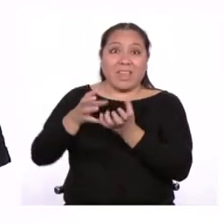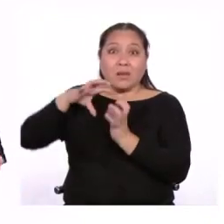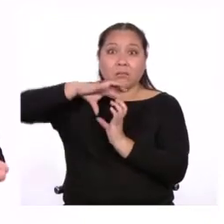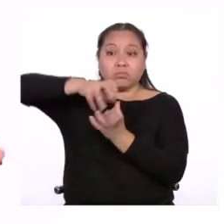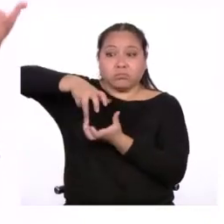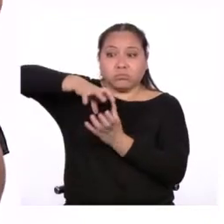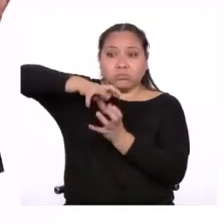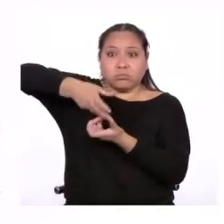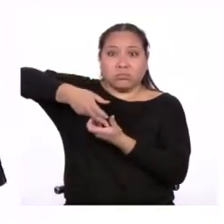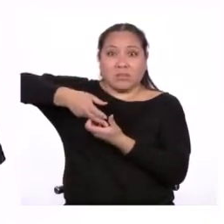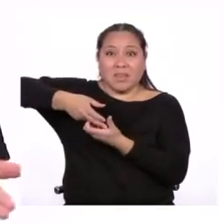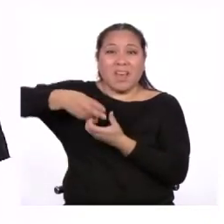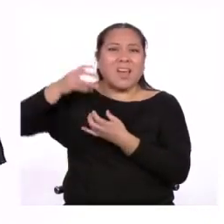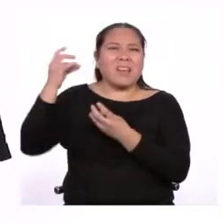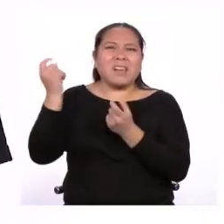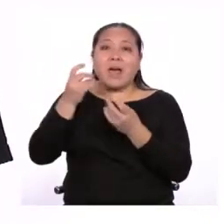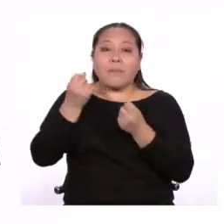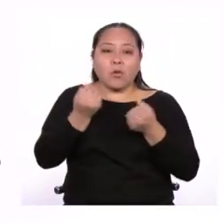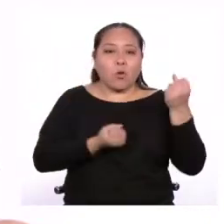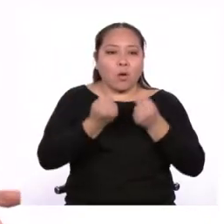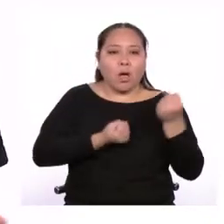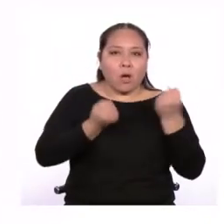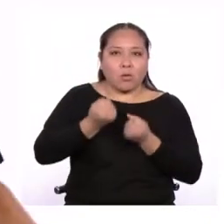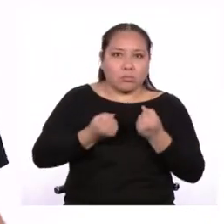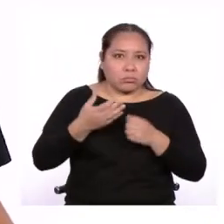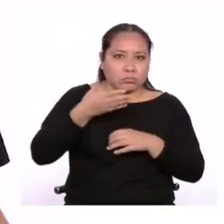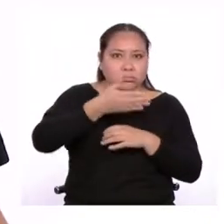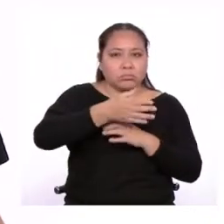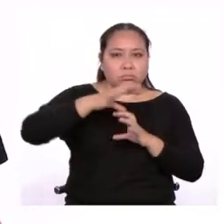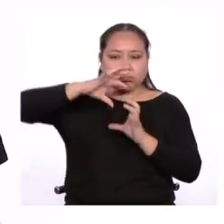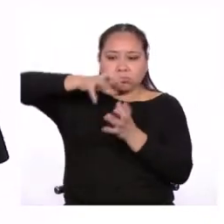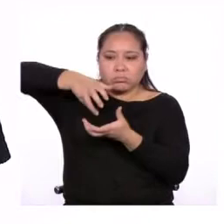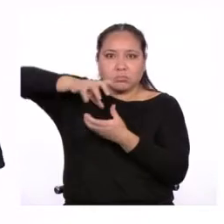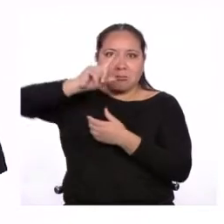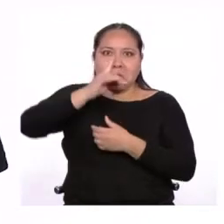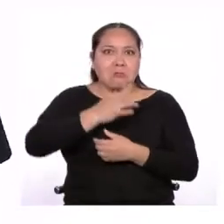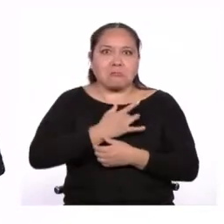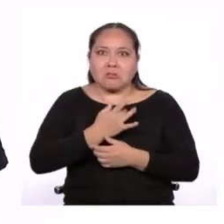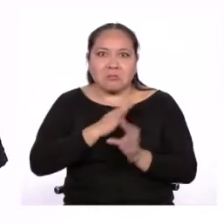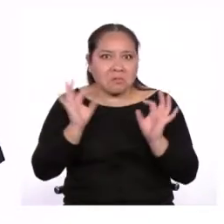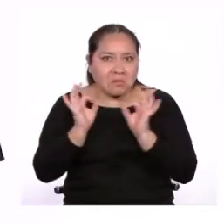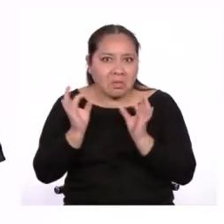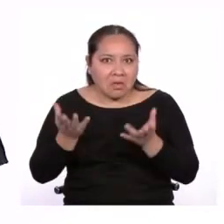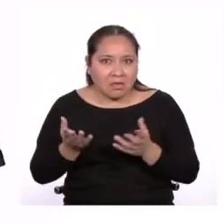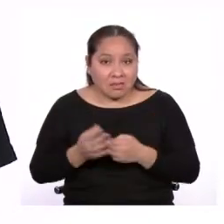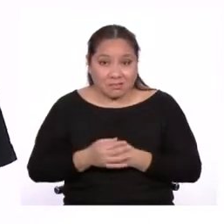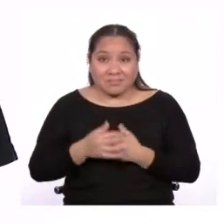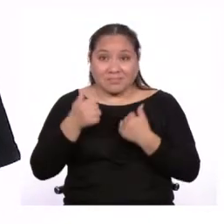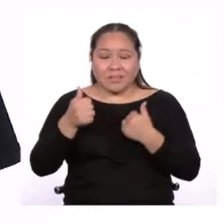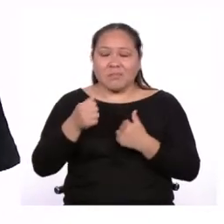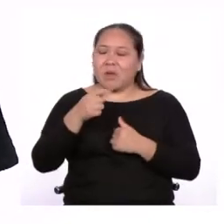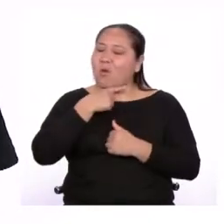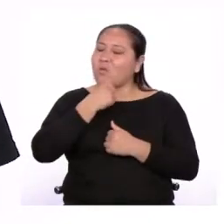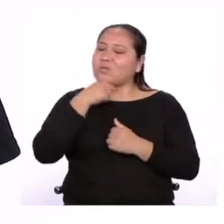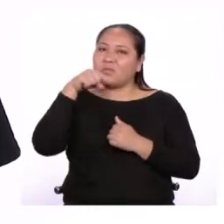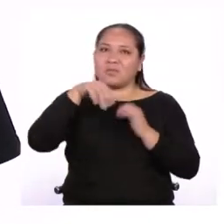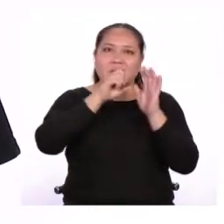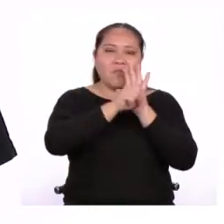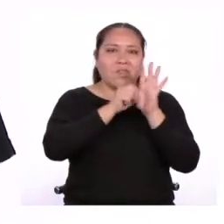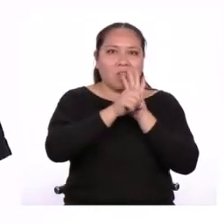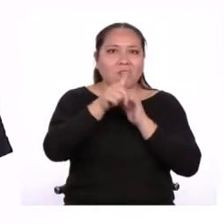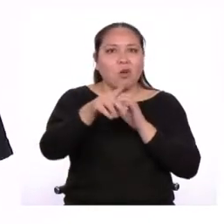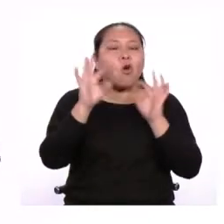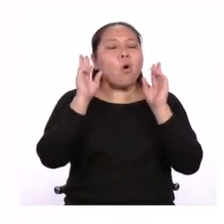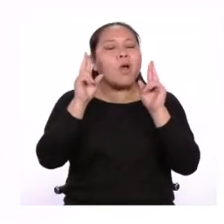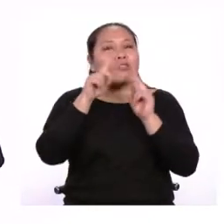veces más rápido que la velocidad de un auto promedio y... ¿no lo sentimos? Increíble, ¿no? Me encantó este video y espero que ustedes